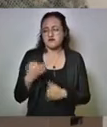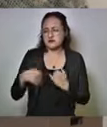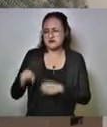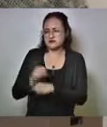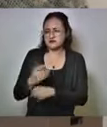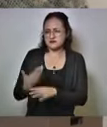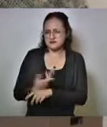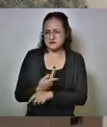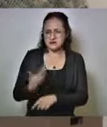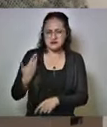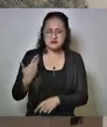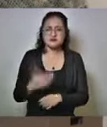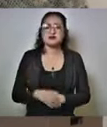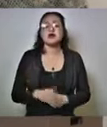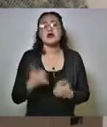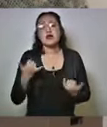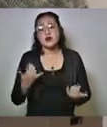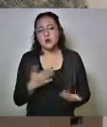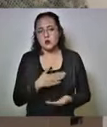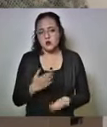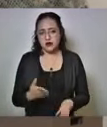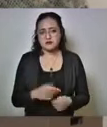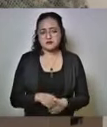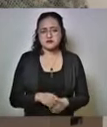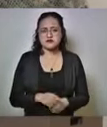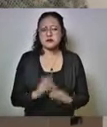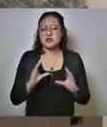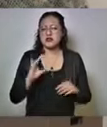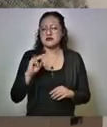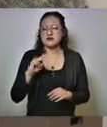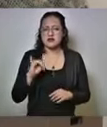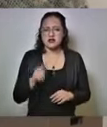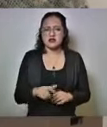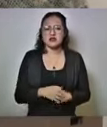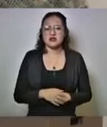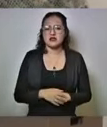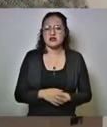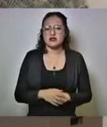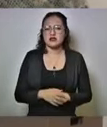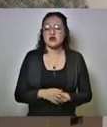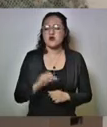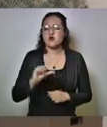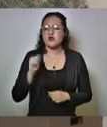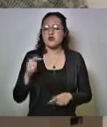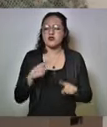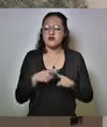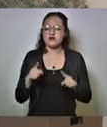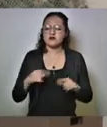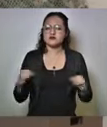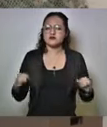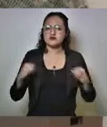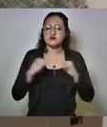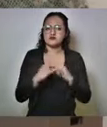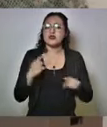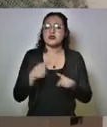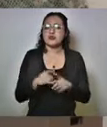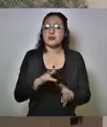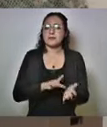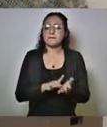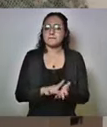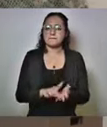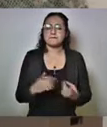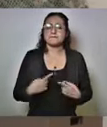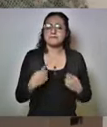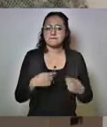semana y eh protección civil al igual que las distintas otras instituciones que brindan apoyo